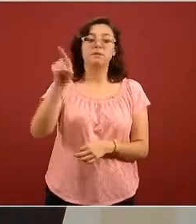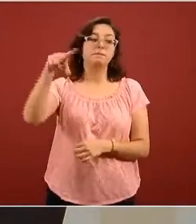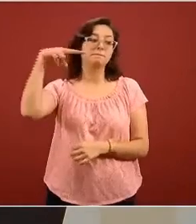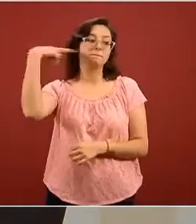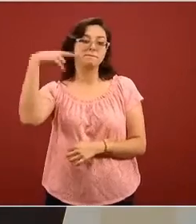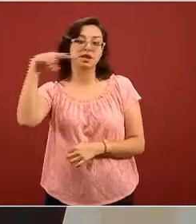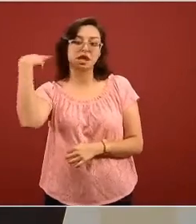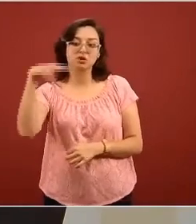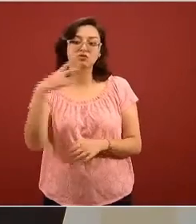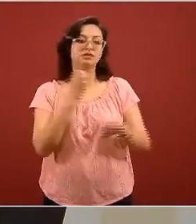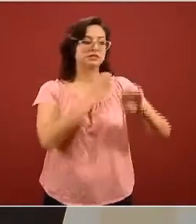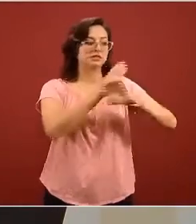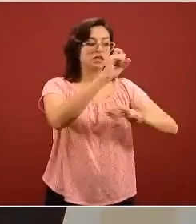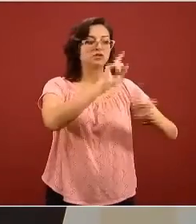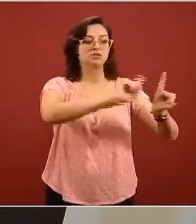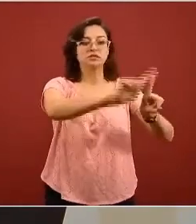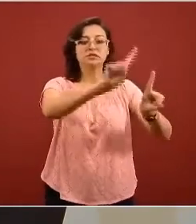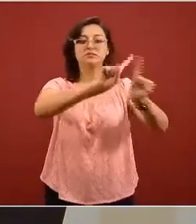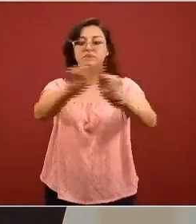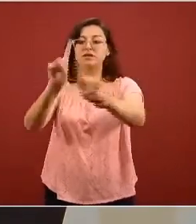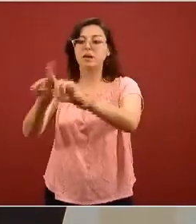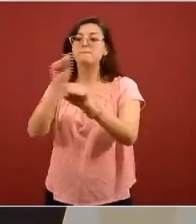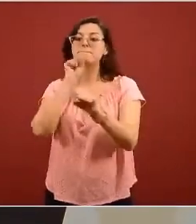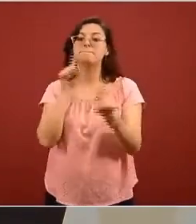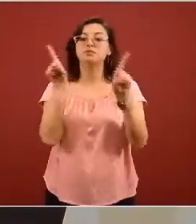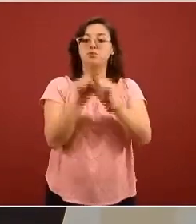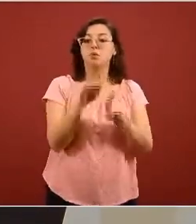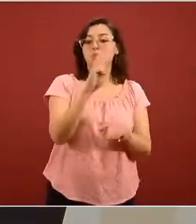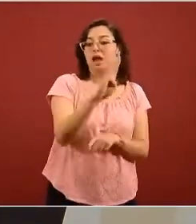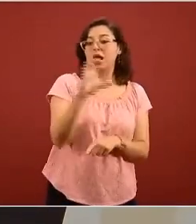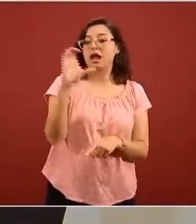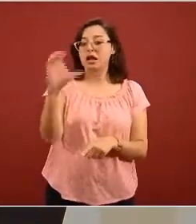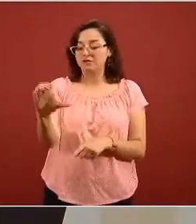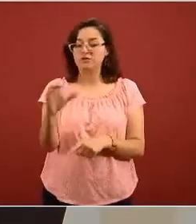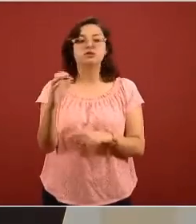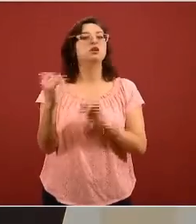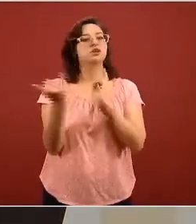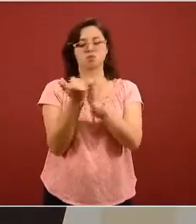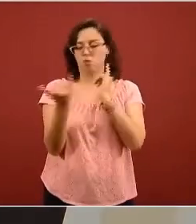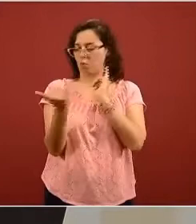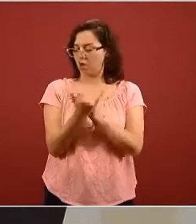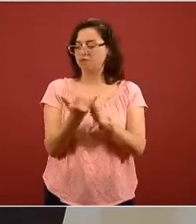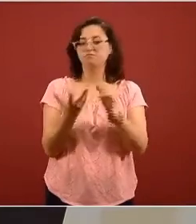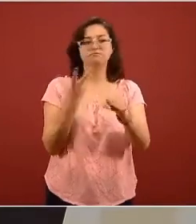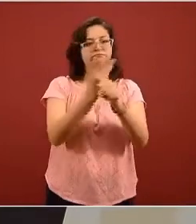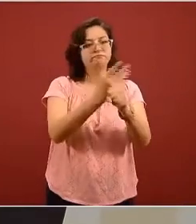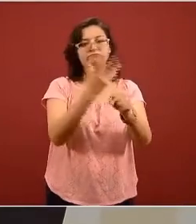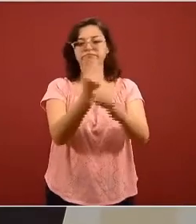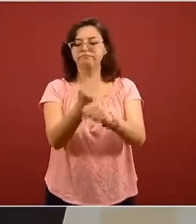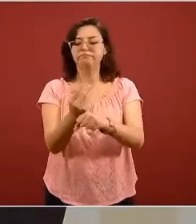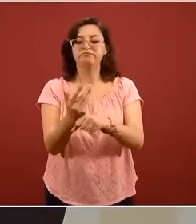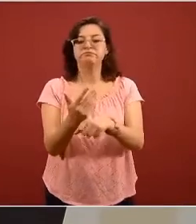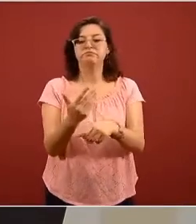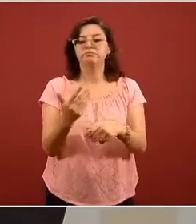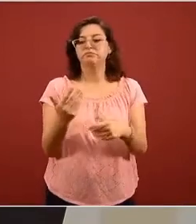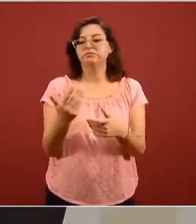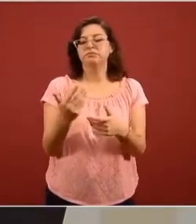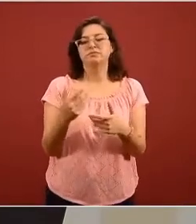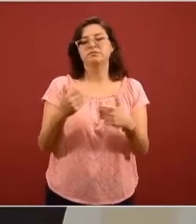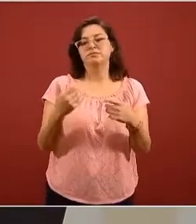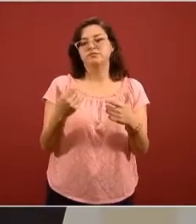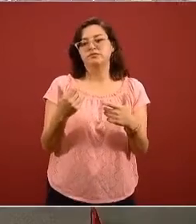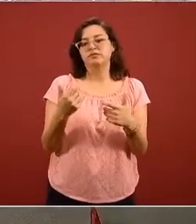ocurrido en varios estados en California también se está habilitando una unidad en la zona